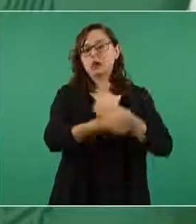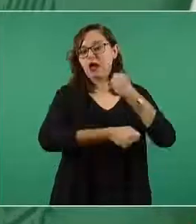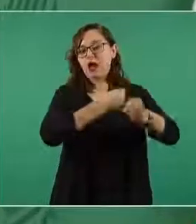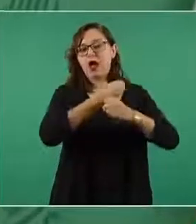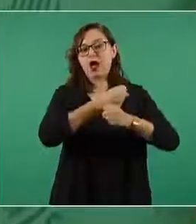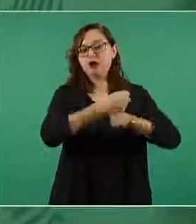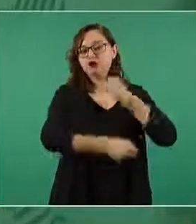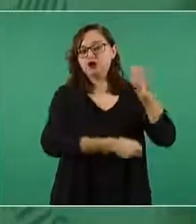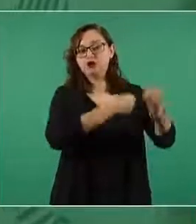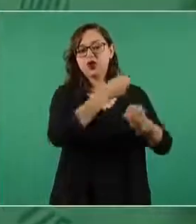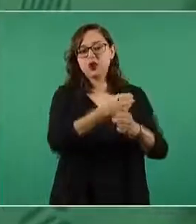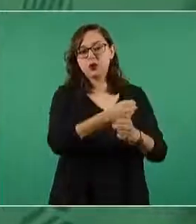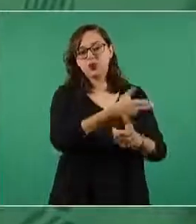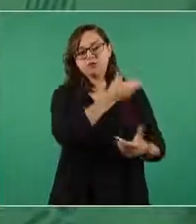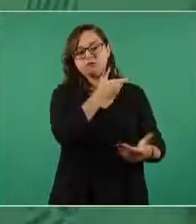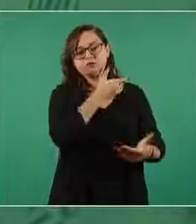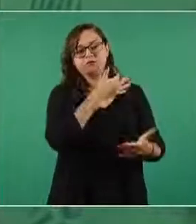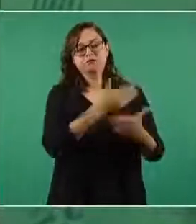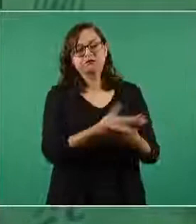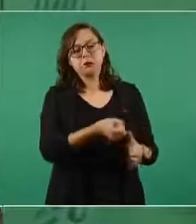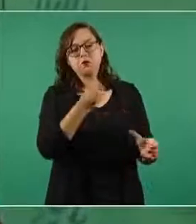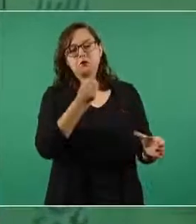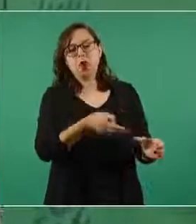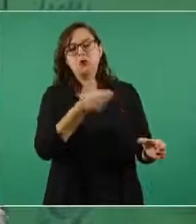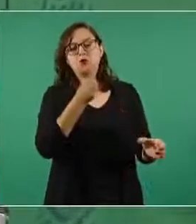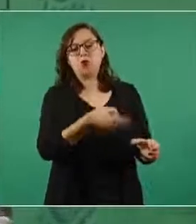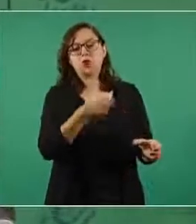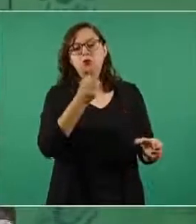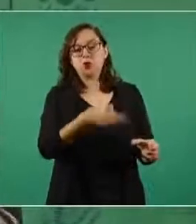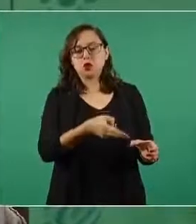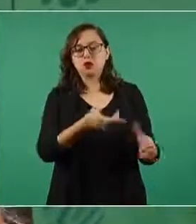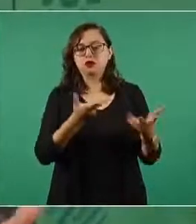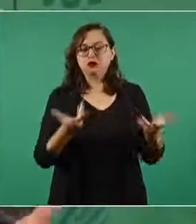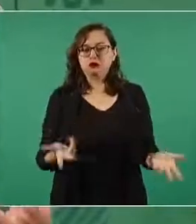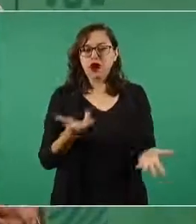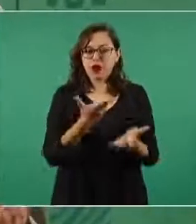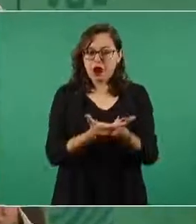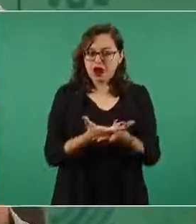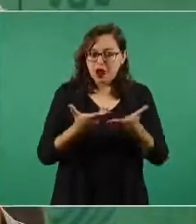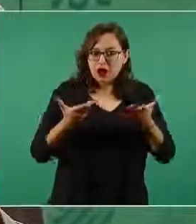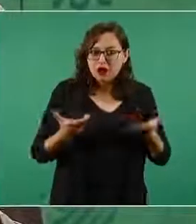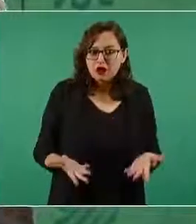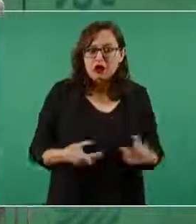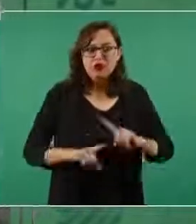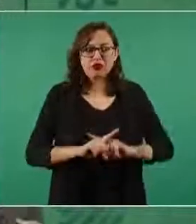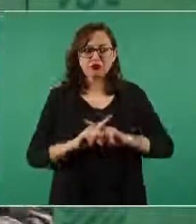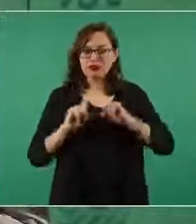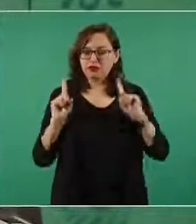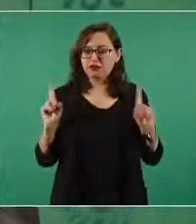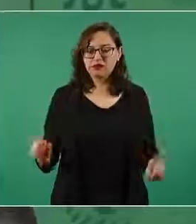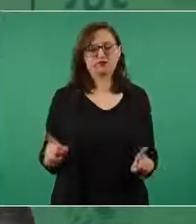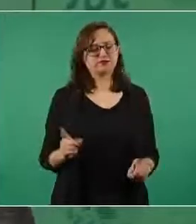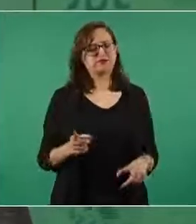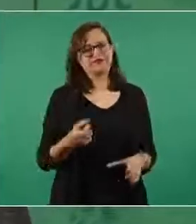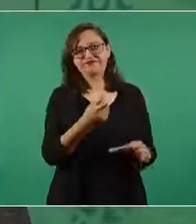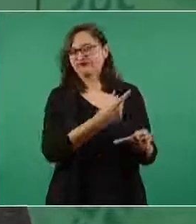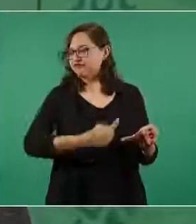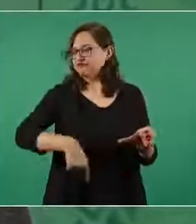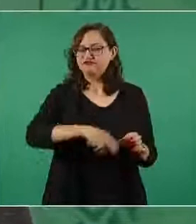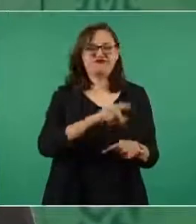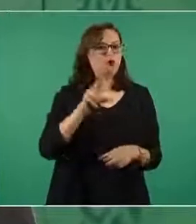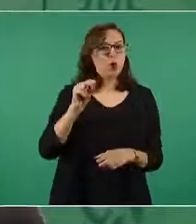con privilegios al amparo del poder público, acepten que ya son otros tiempos